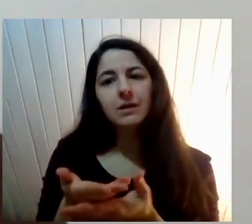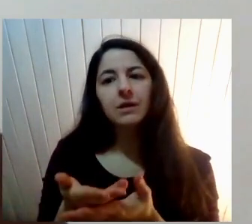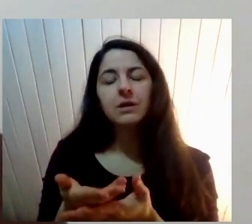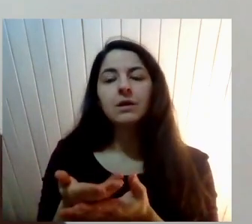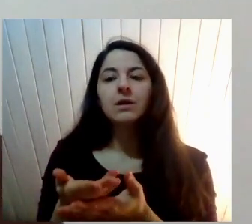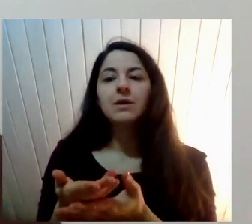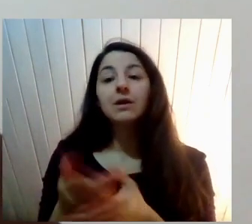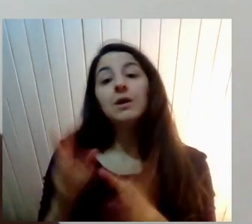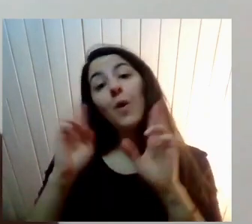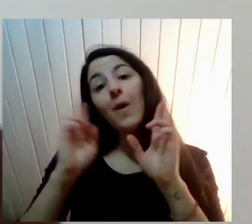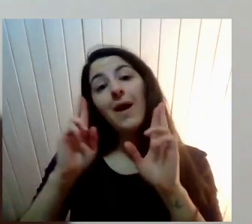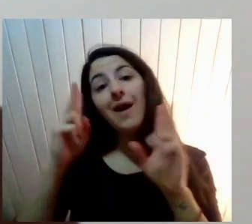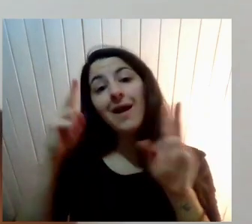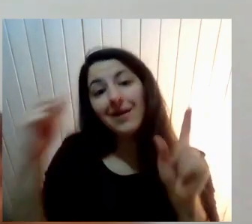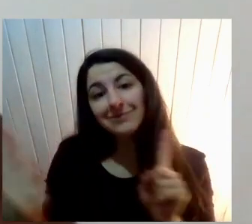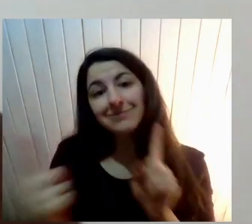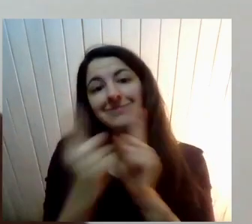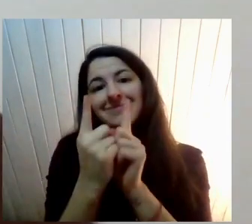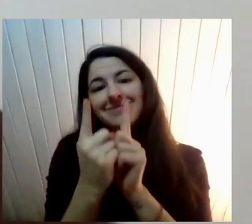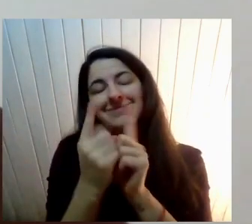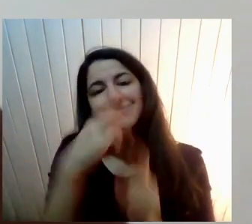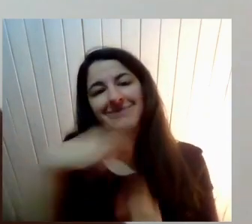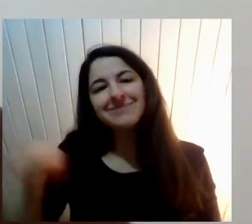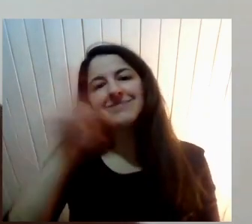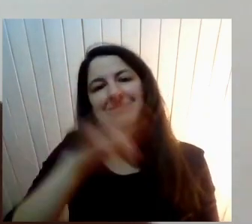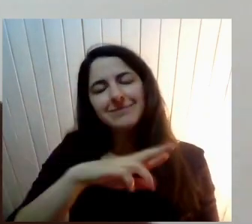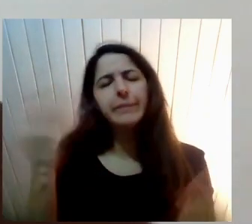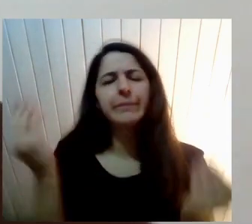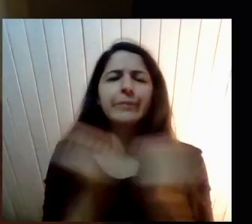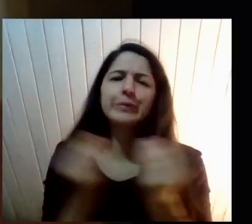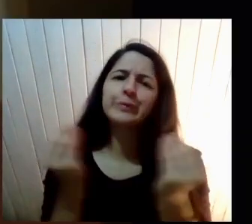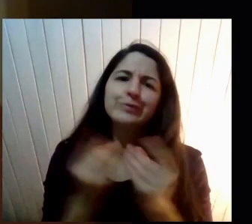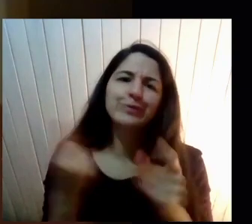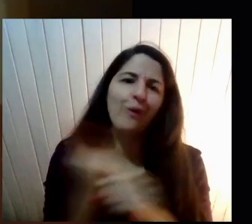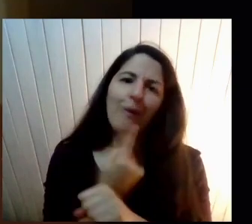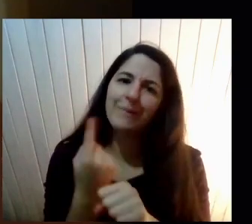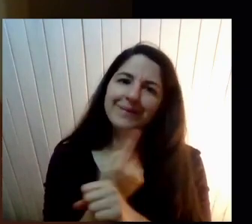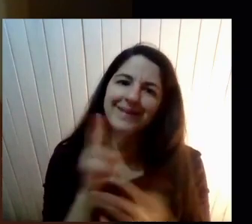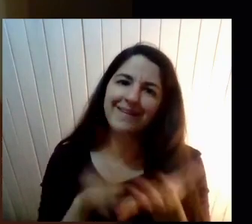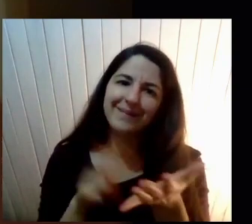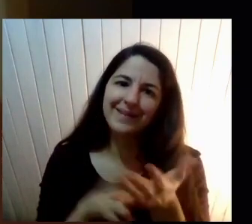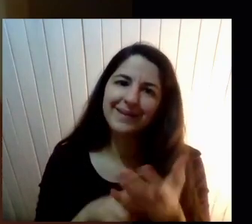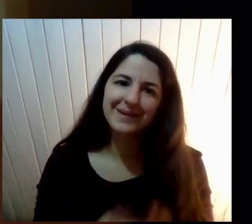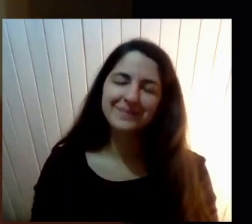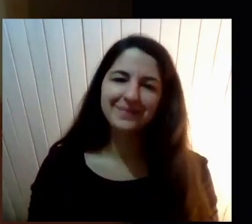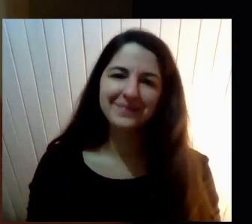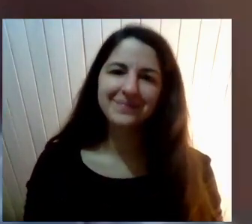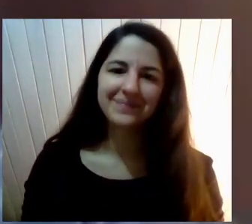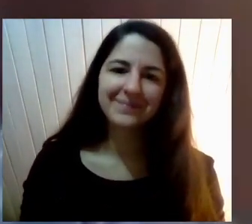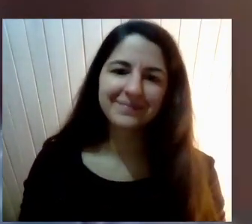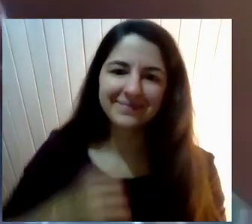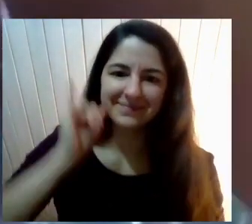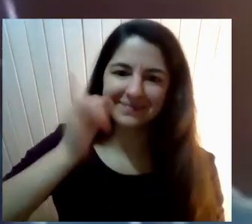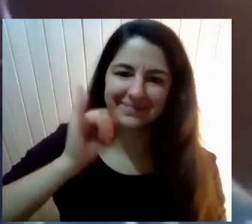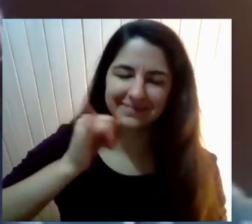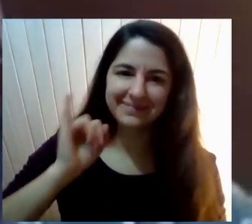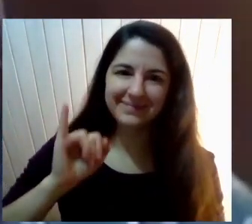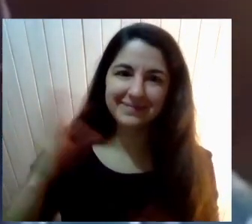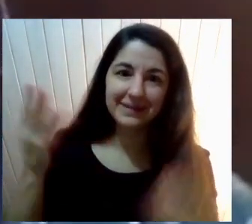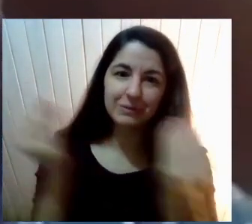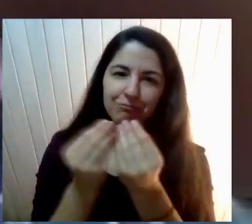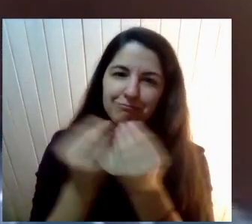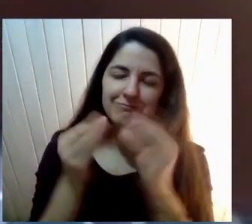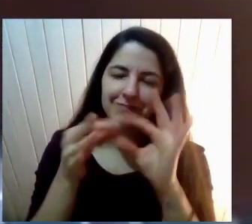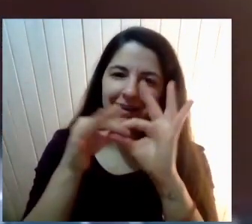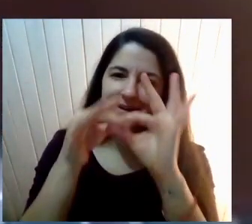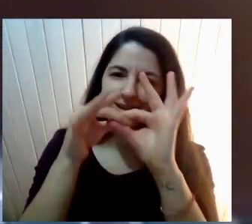También en otro momento Para seguir Porque hay mucho Mucho que conversar La verdad Sí Sí Muchísimas gracias Muchísimas